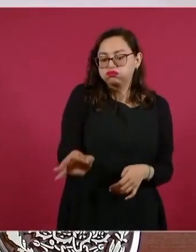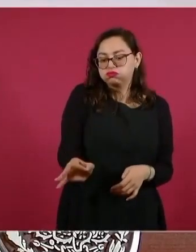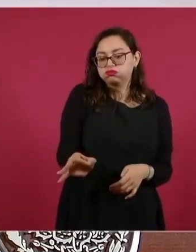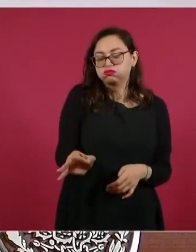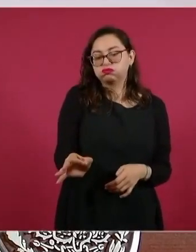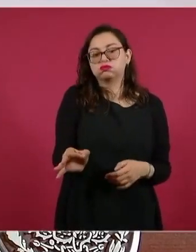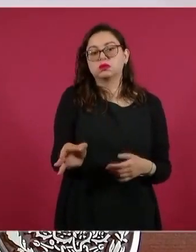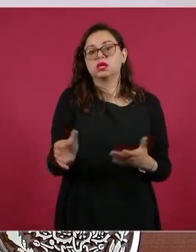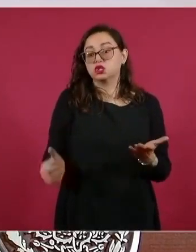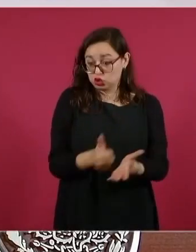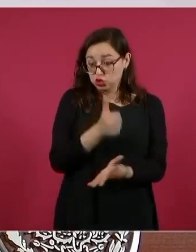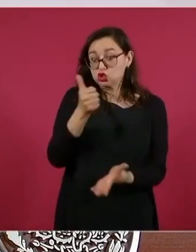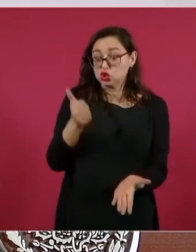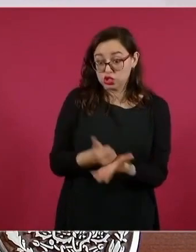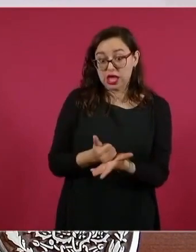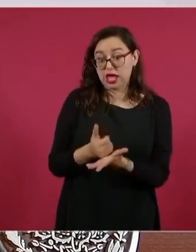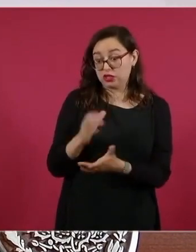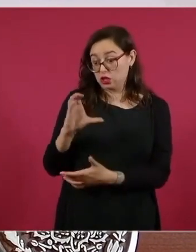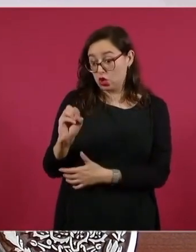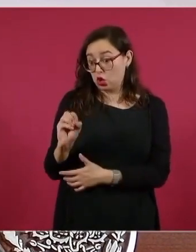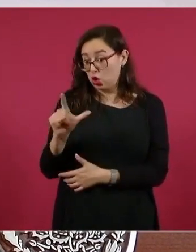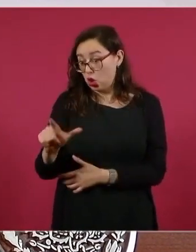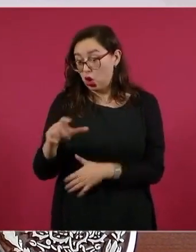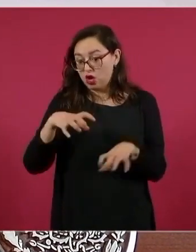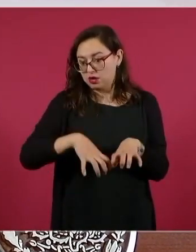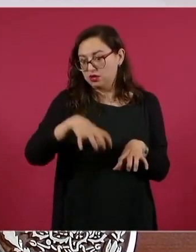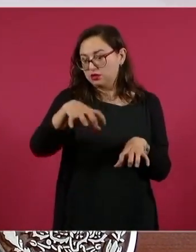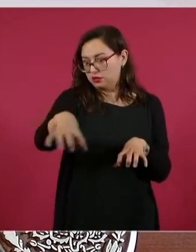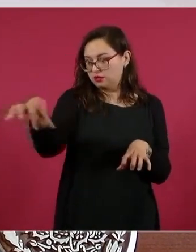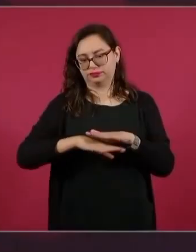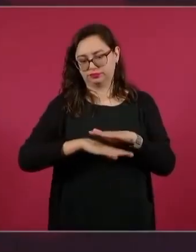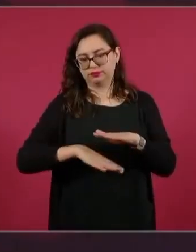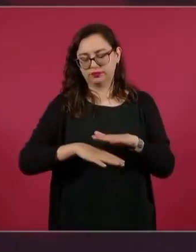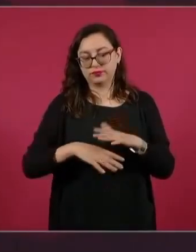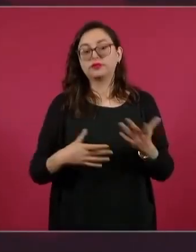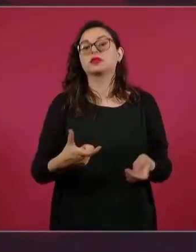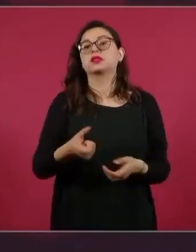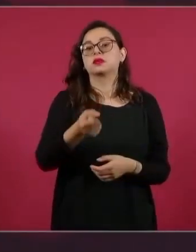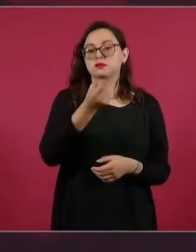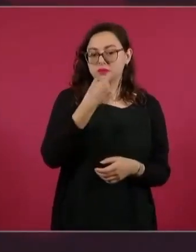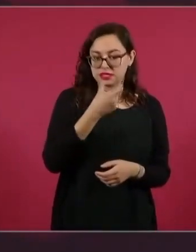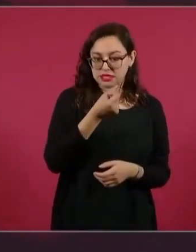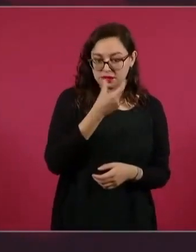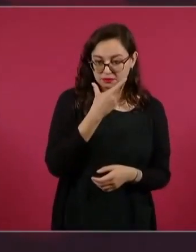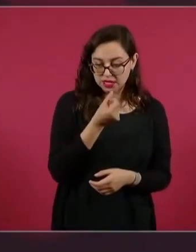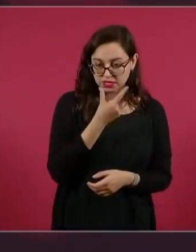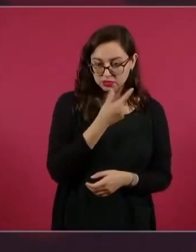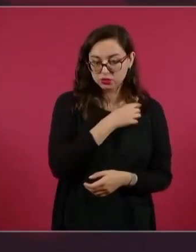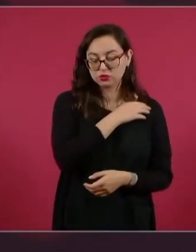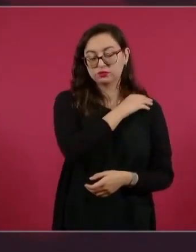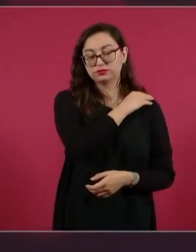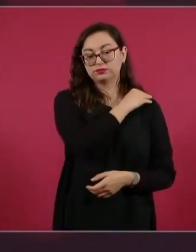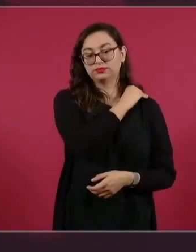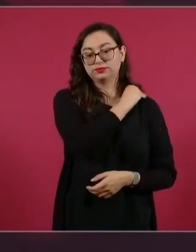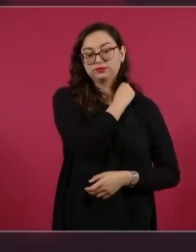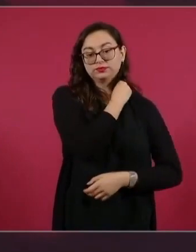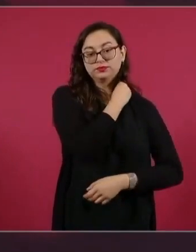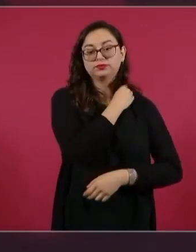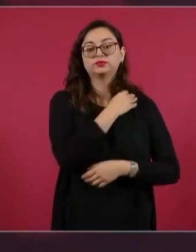en colonias. Con información de Carmen Hernández, Noticias TVT.